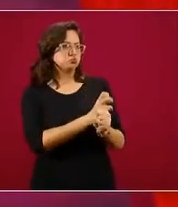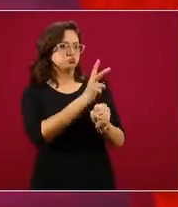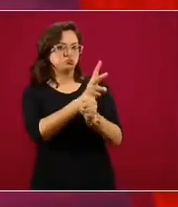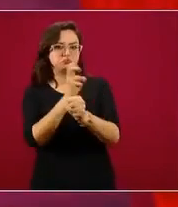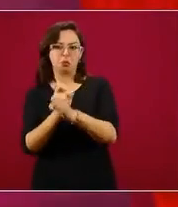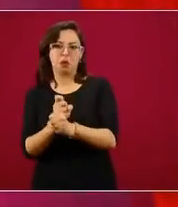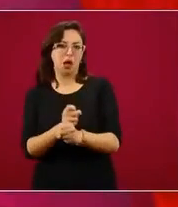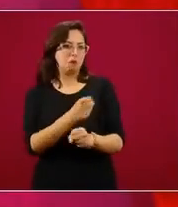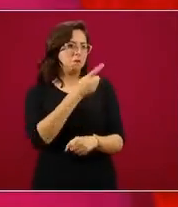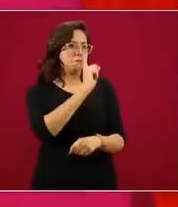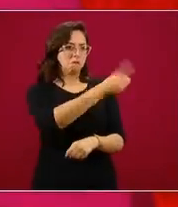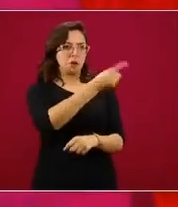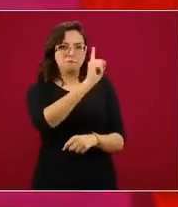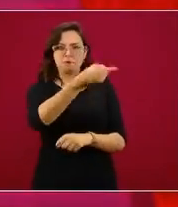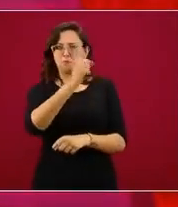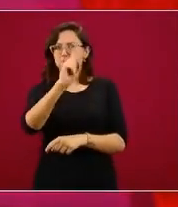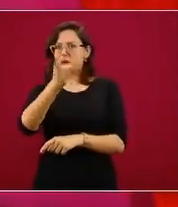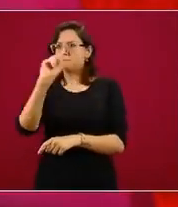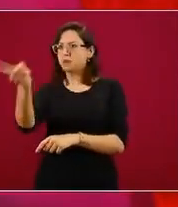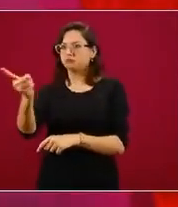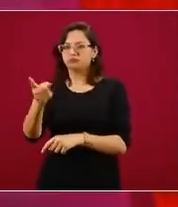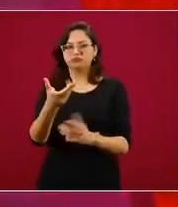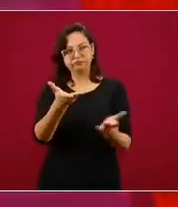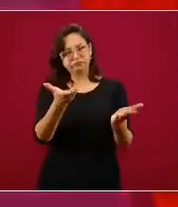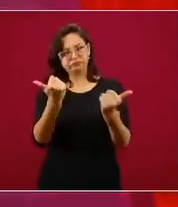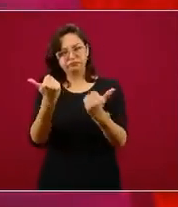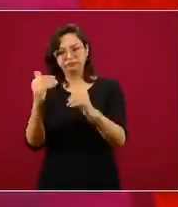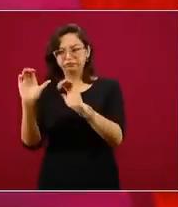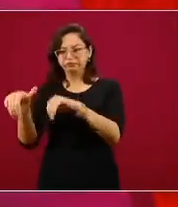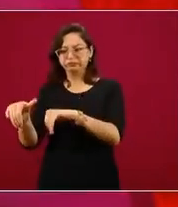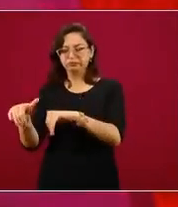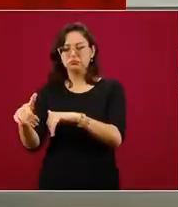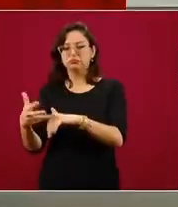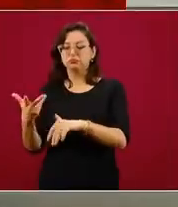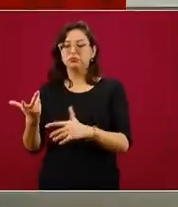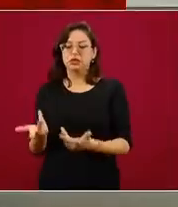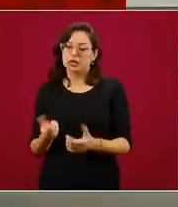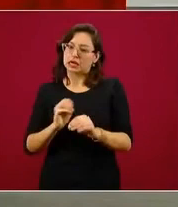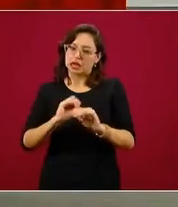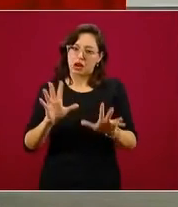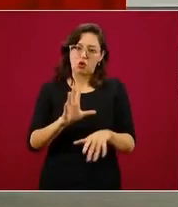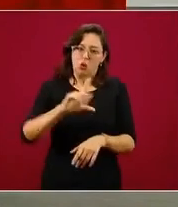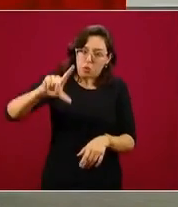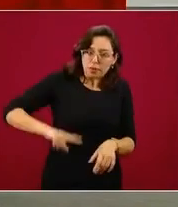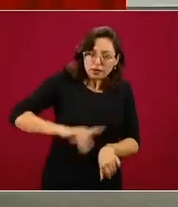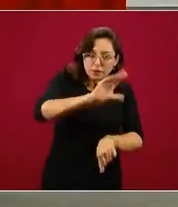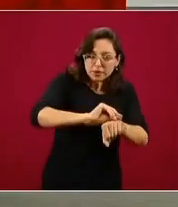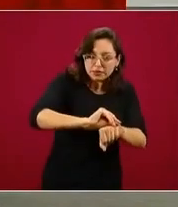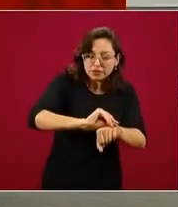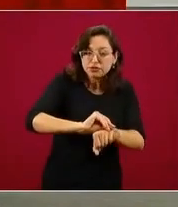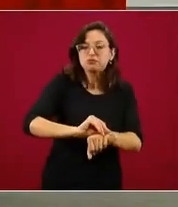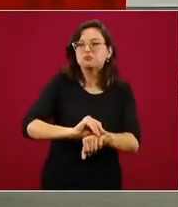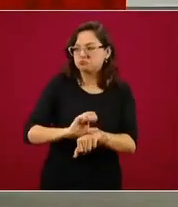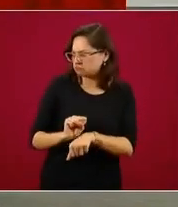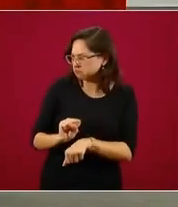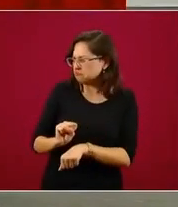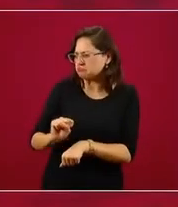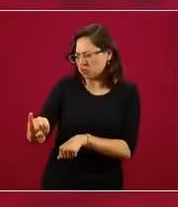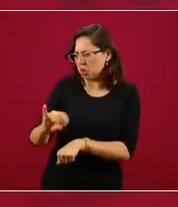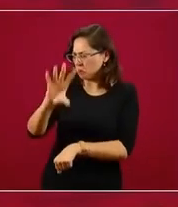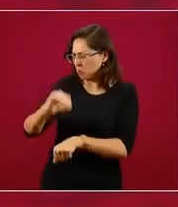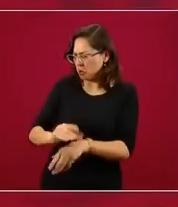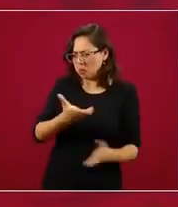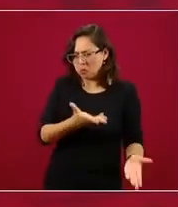manera directa a personas con el beneplácito de sus gobiernos y si estos dan